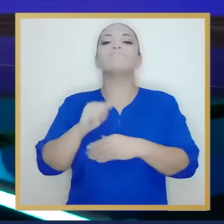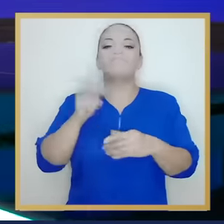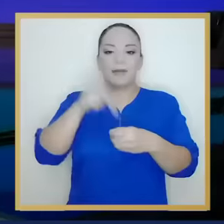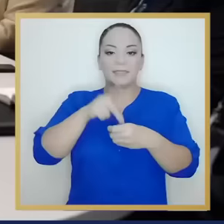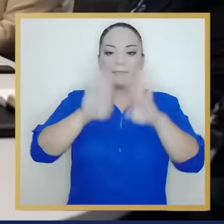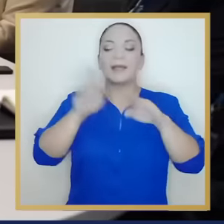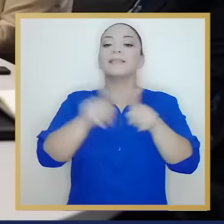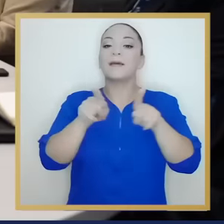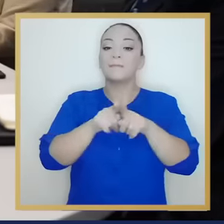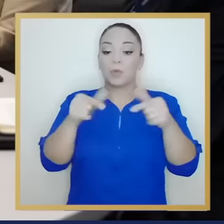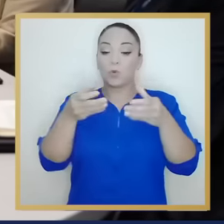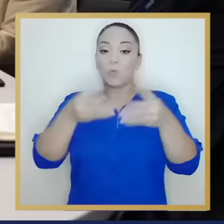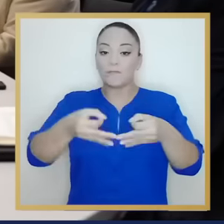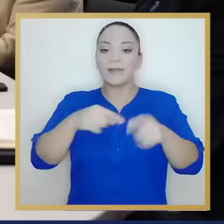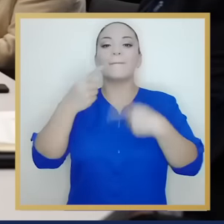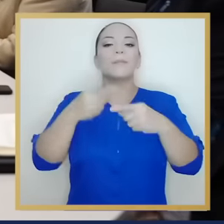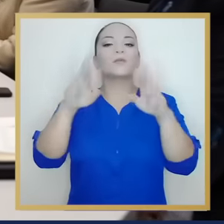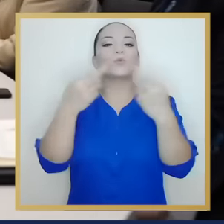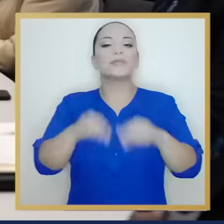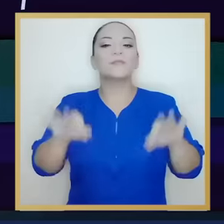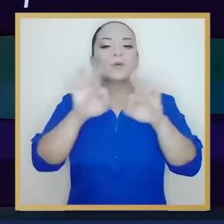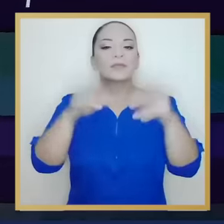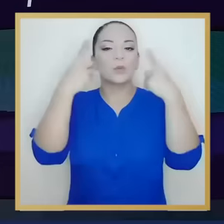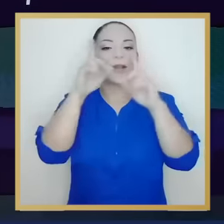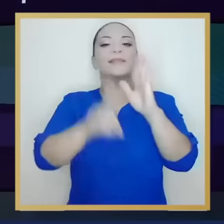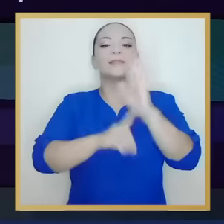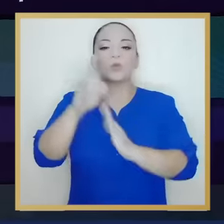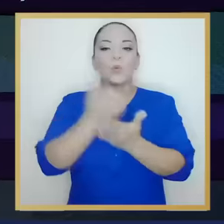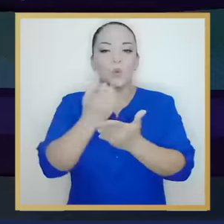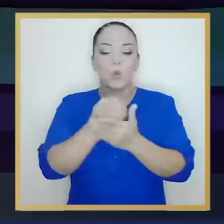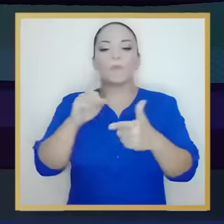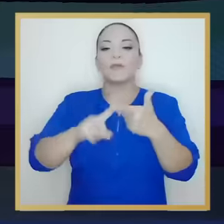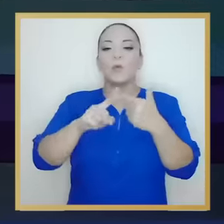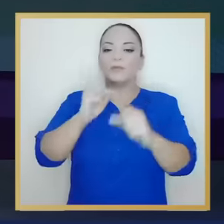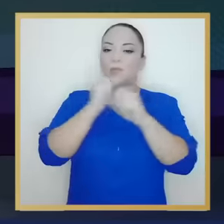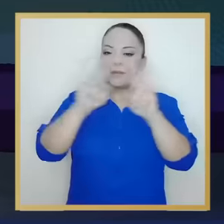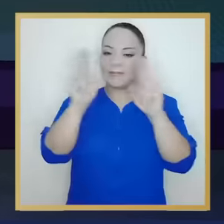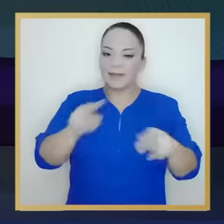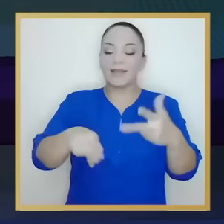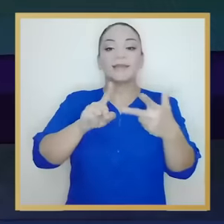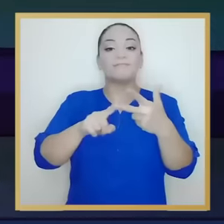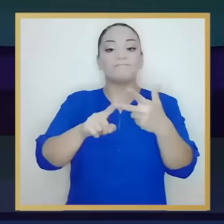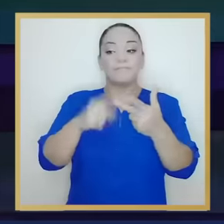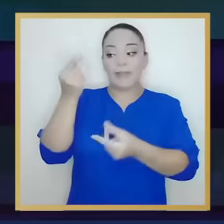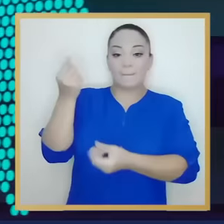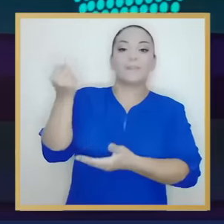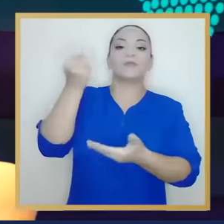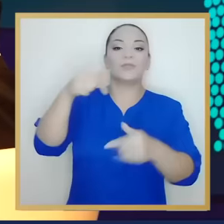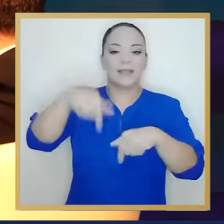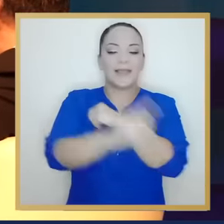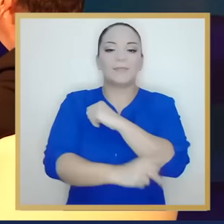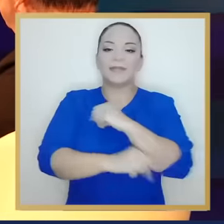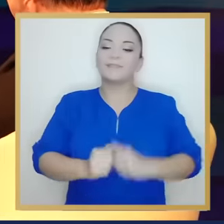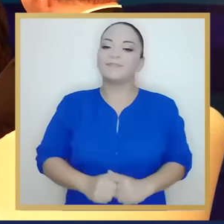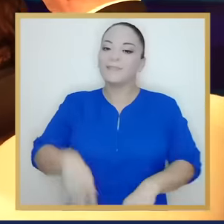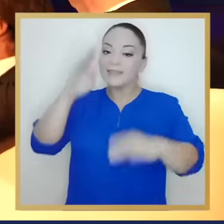Además, la delegación oficial tendrá reuniones muy importantes para el desarrollo económico, la ciberseguridad y atracción de inversionistas al